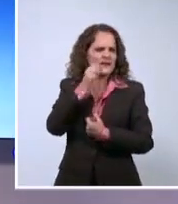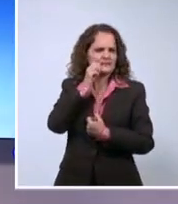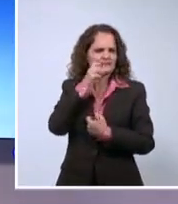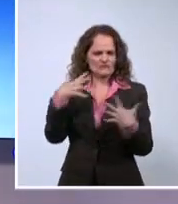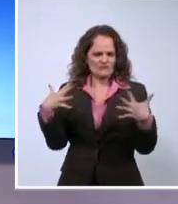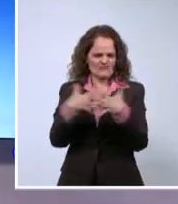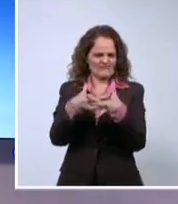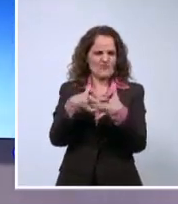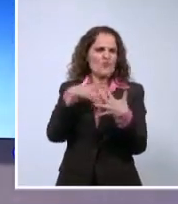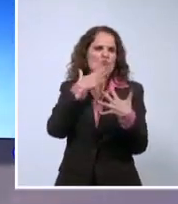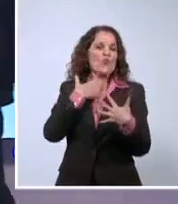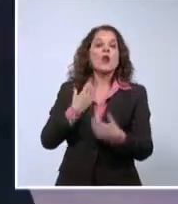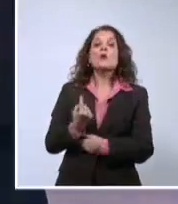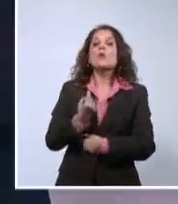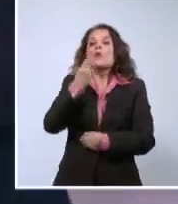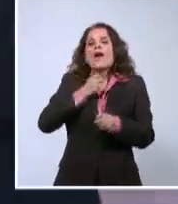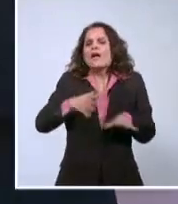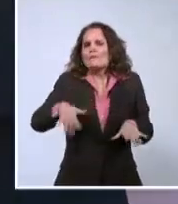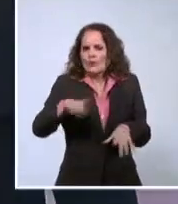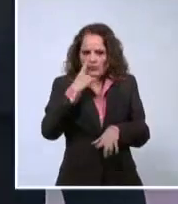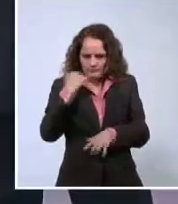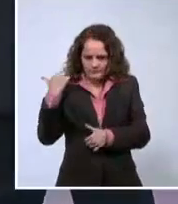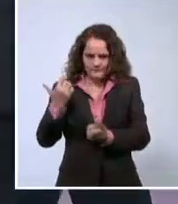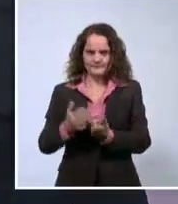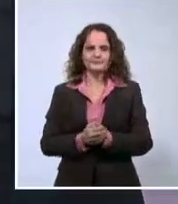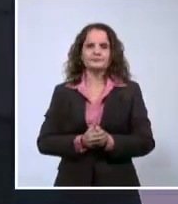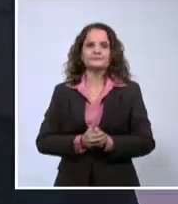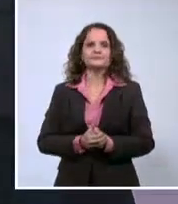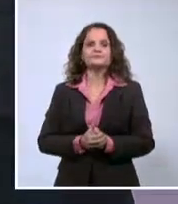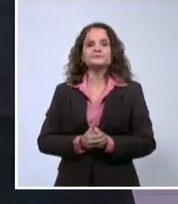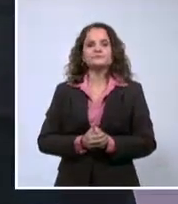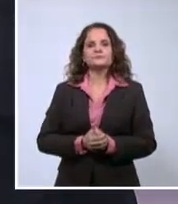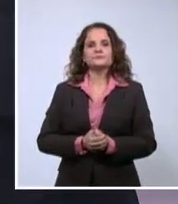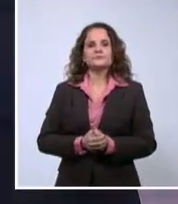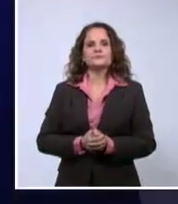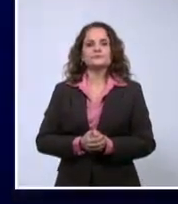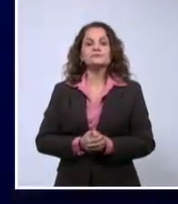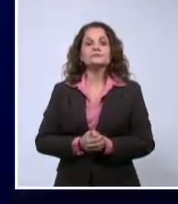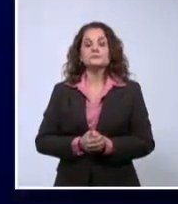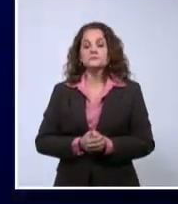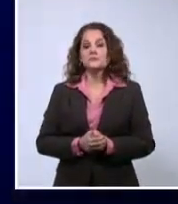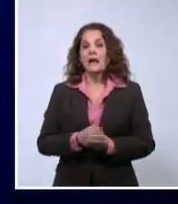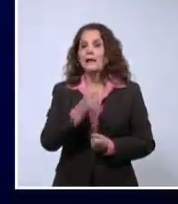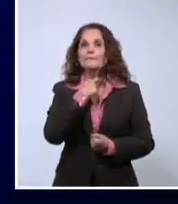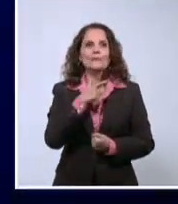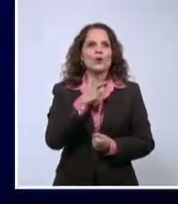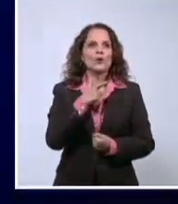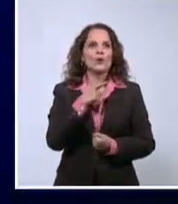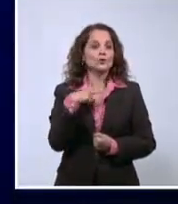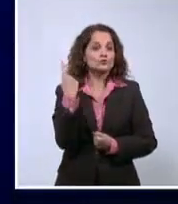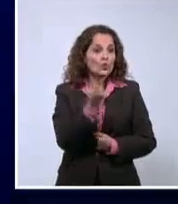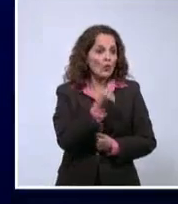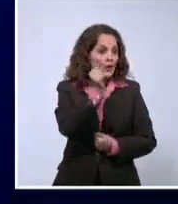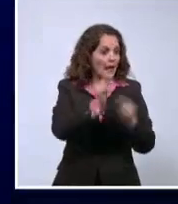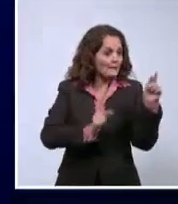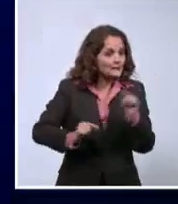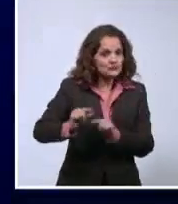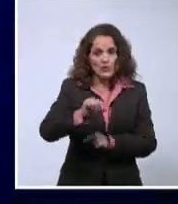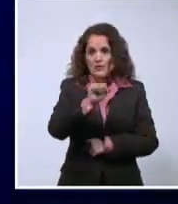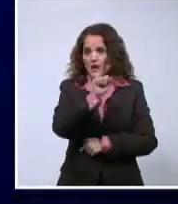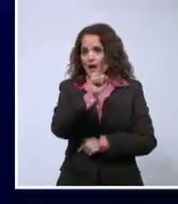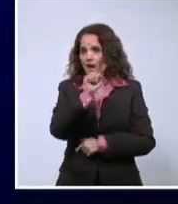solo un ejemplo entre tantos. Vamos a ver. Para mí todo el que ha dado algo en contra del régimen totalitario